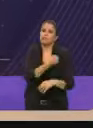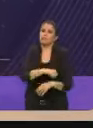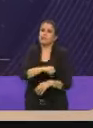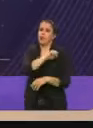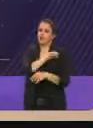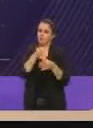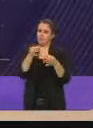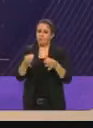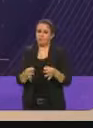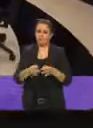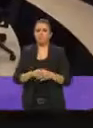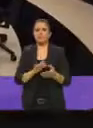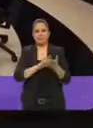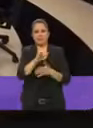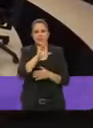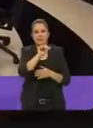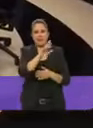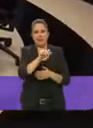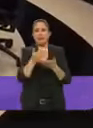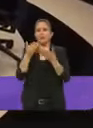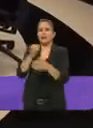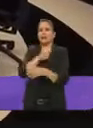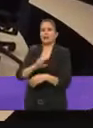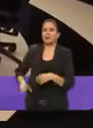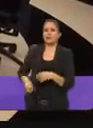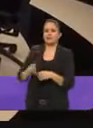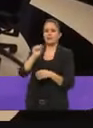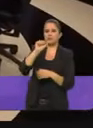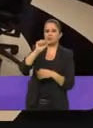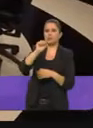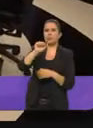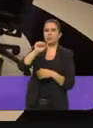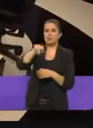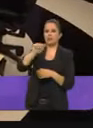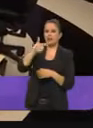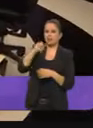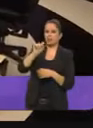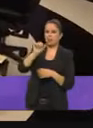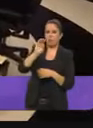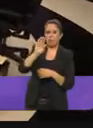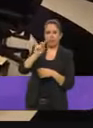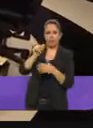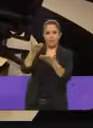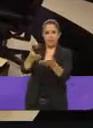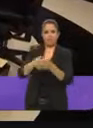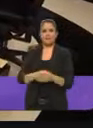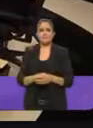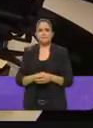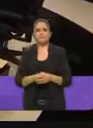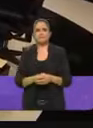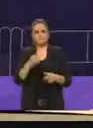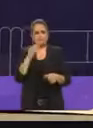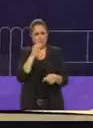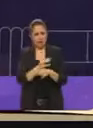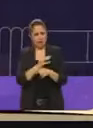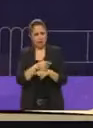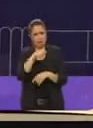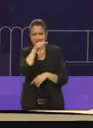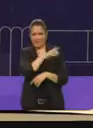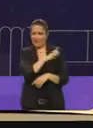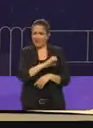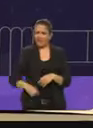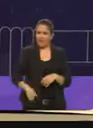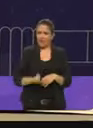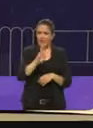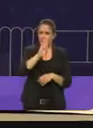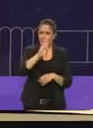gracias candidata candidato Santiago Tahuada es la ciudad nos acaba de platicar la candidata